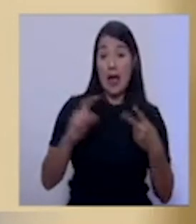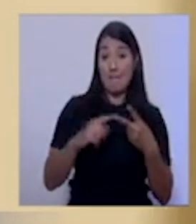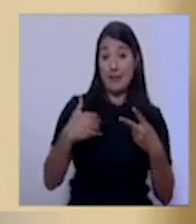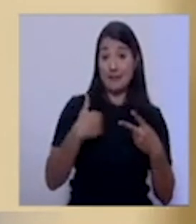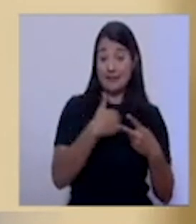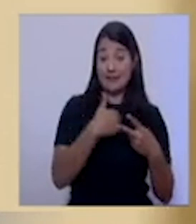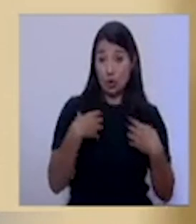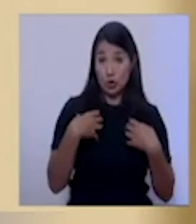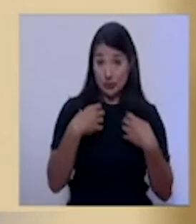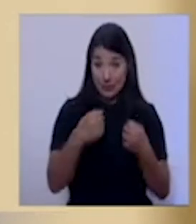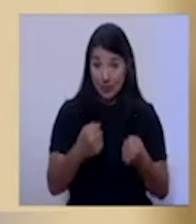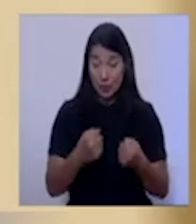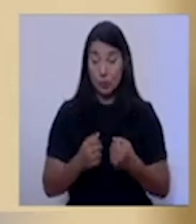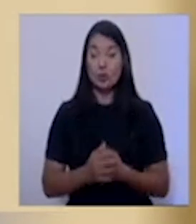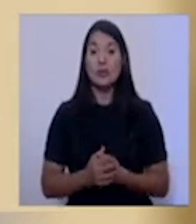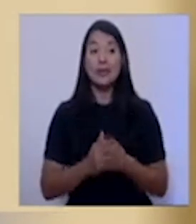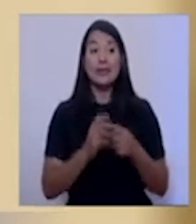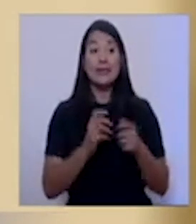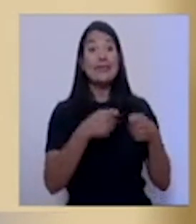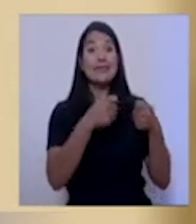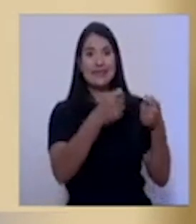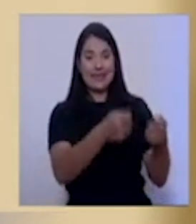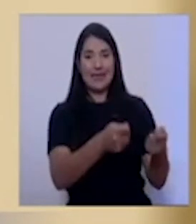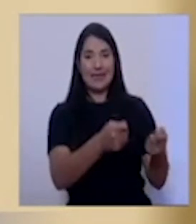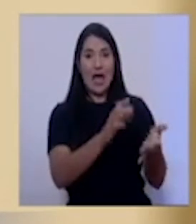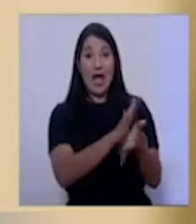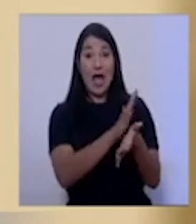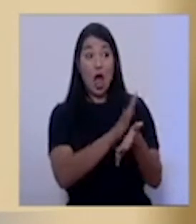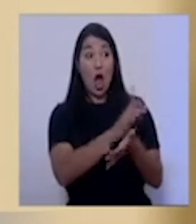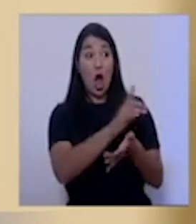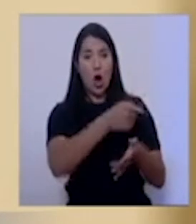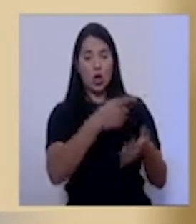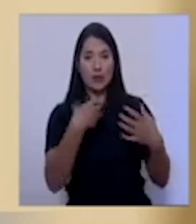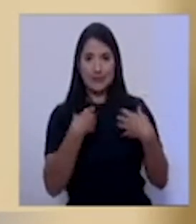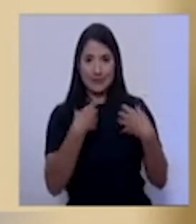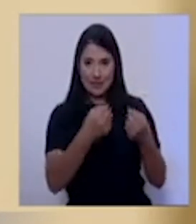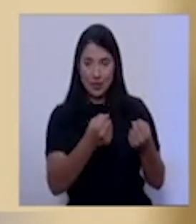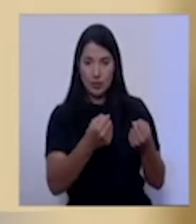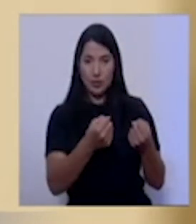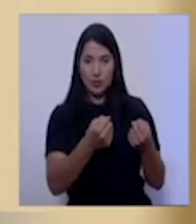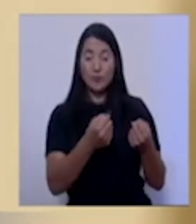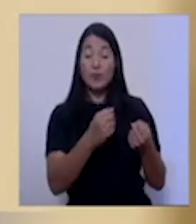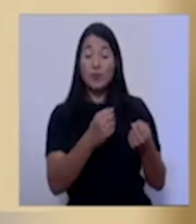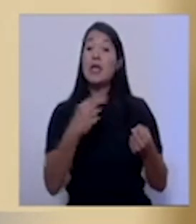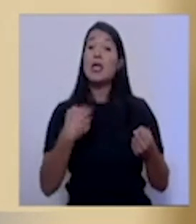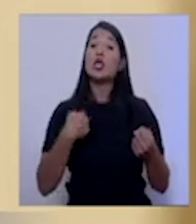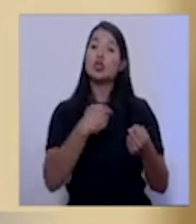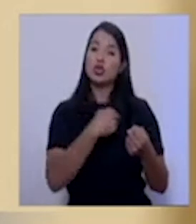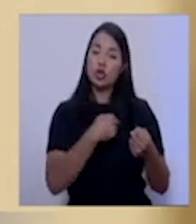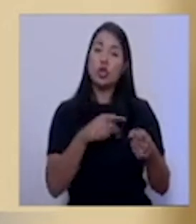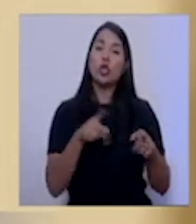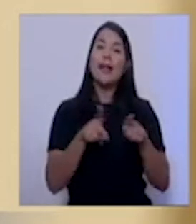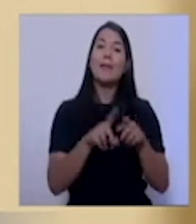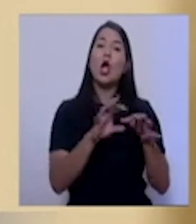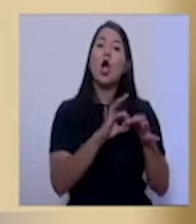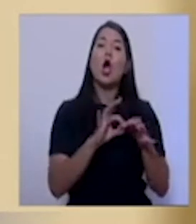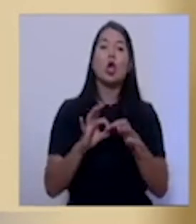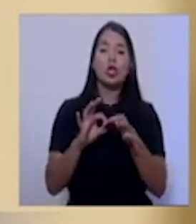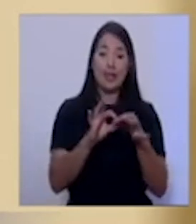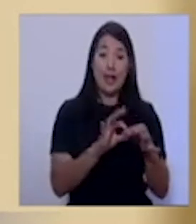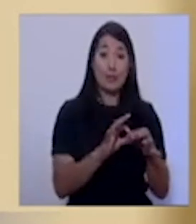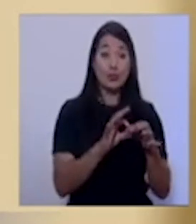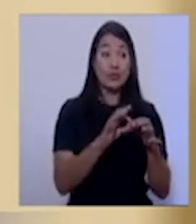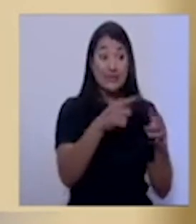orden de levantamiento de la orden sanitaria y coordinamos el egreso de esta persona para que pueda